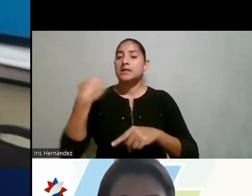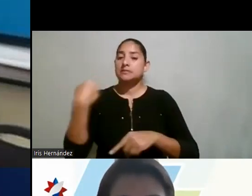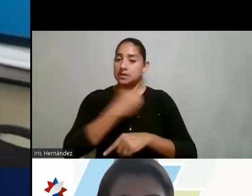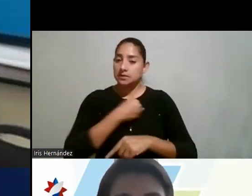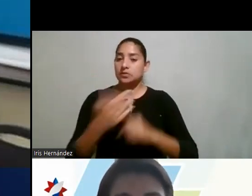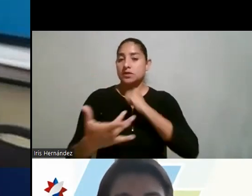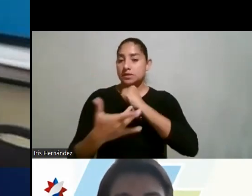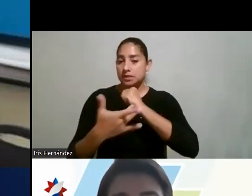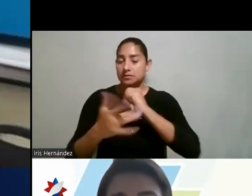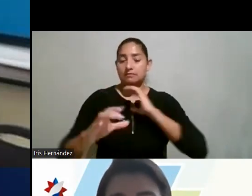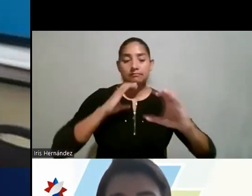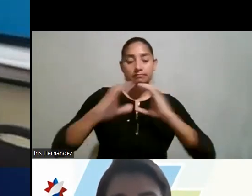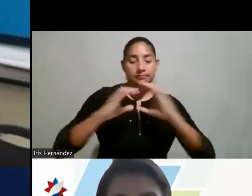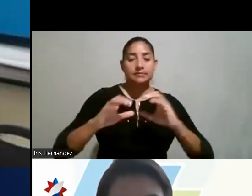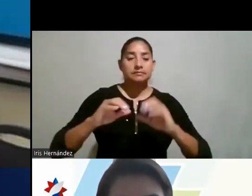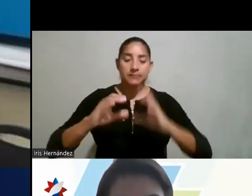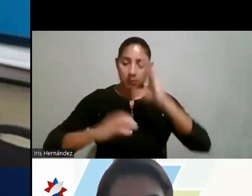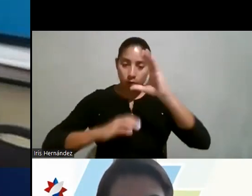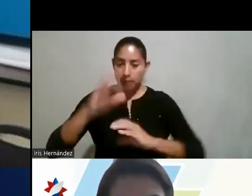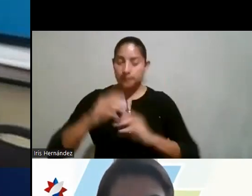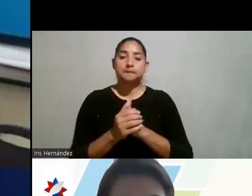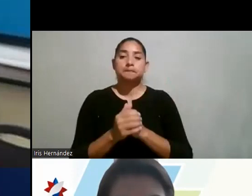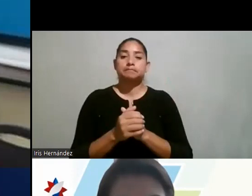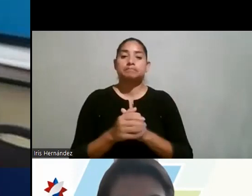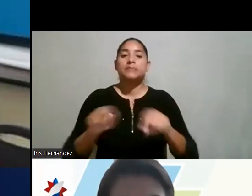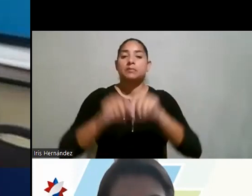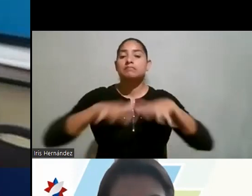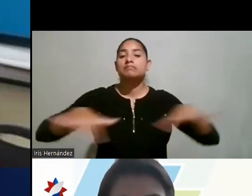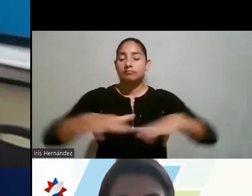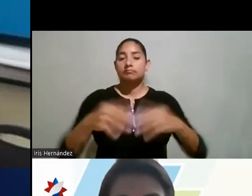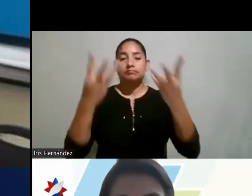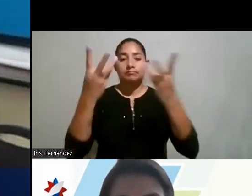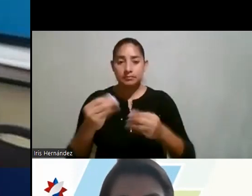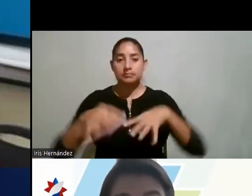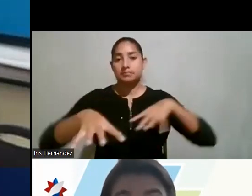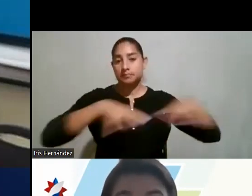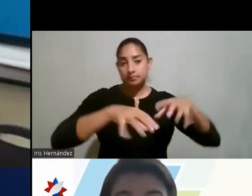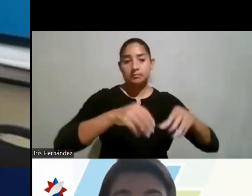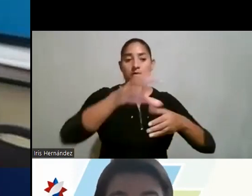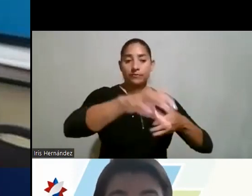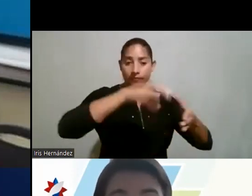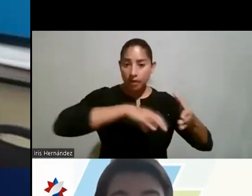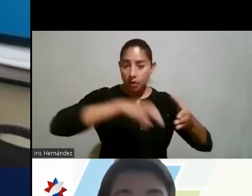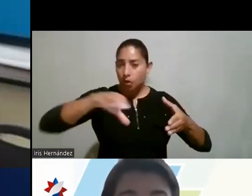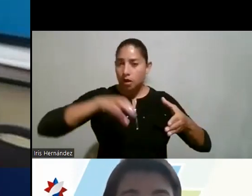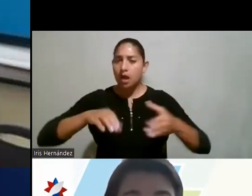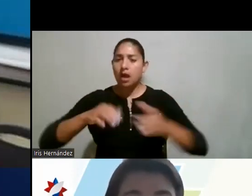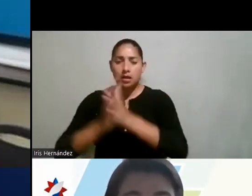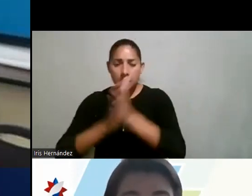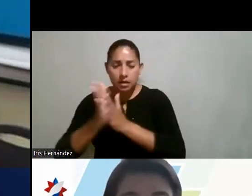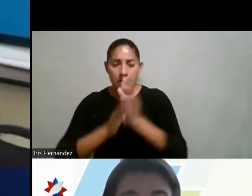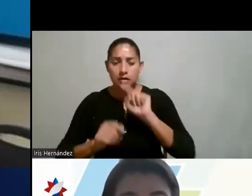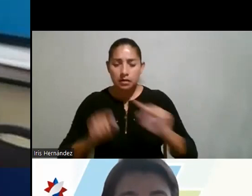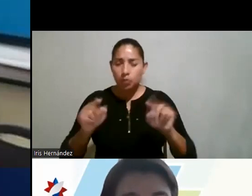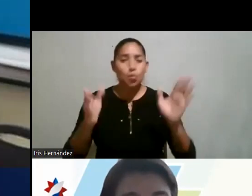Y dentro de esto también hicimos una extensiva cantidad de actividades regionales. Afortunadamente, en ese momento